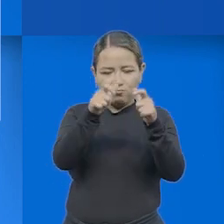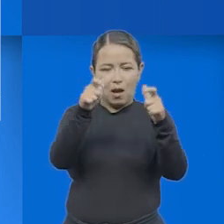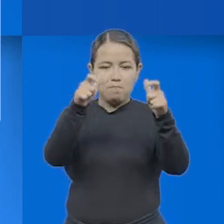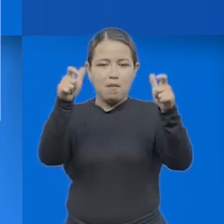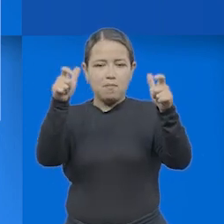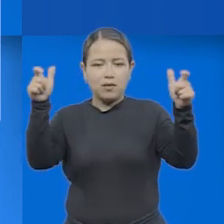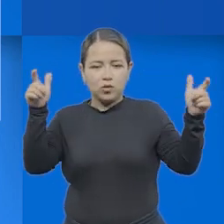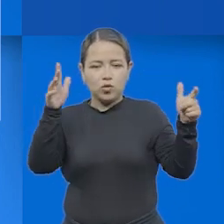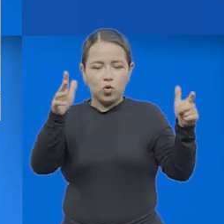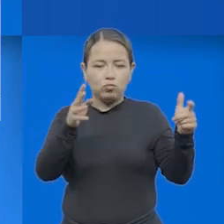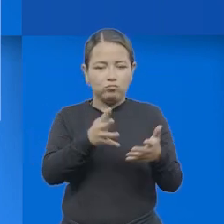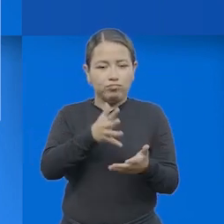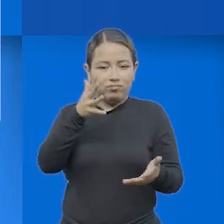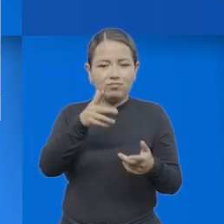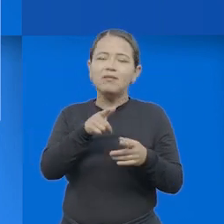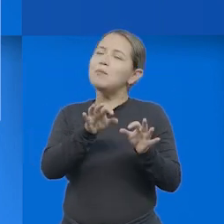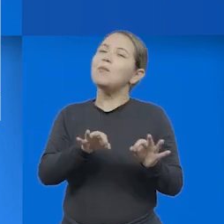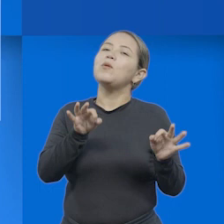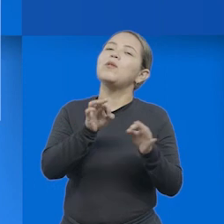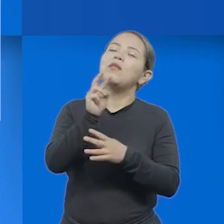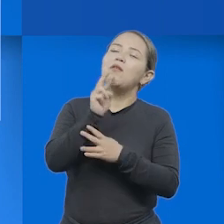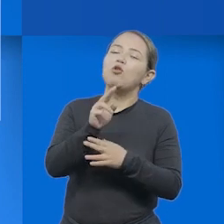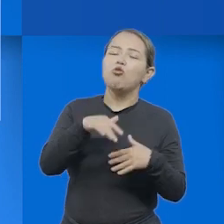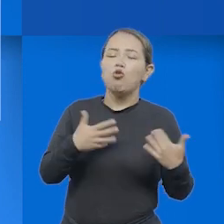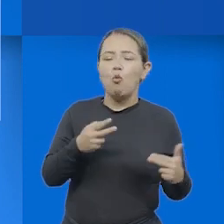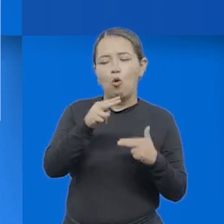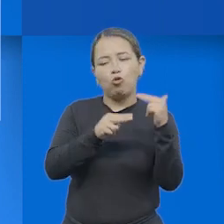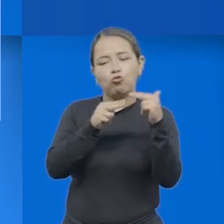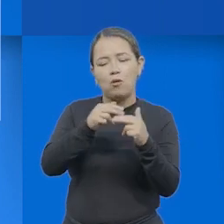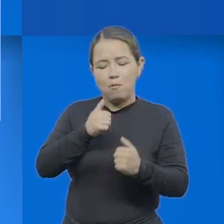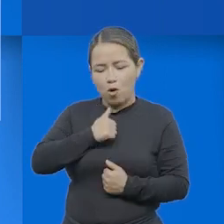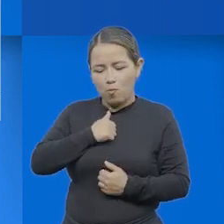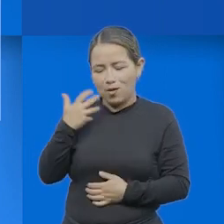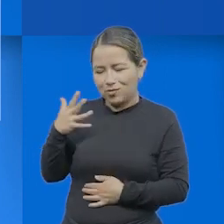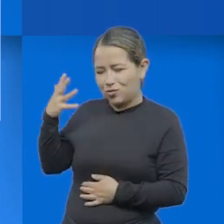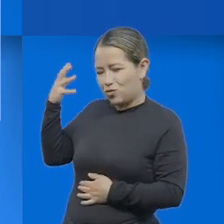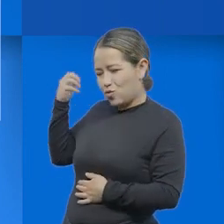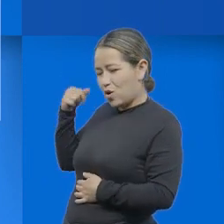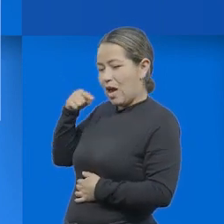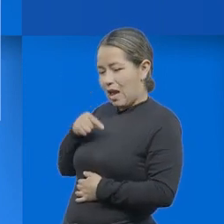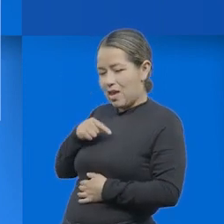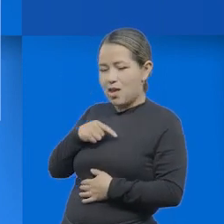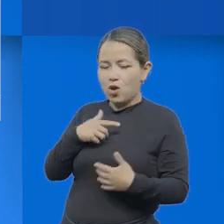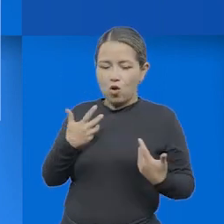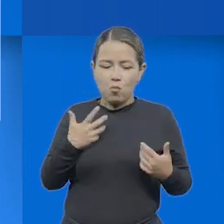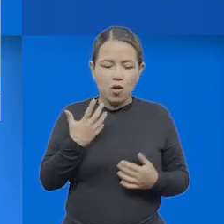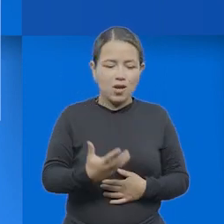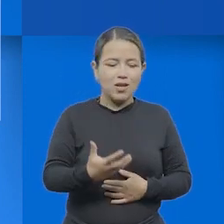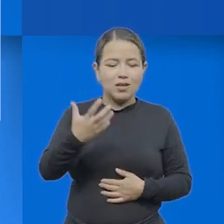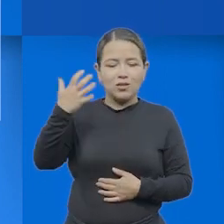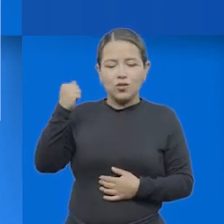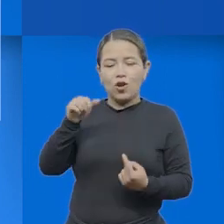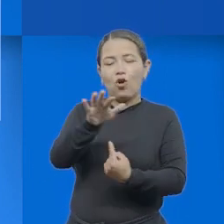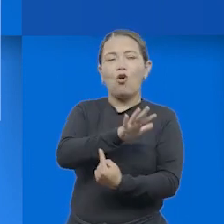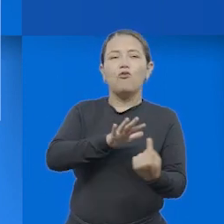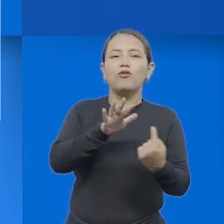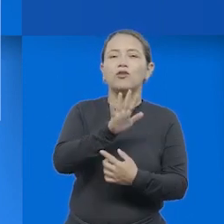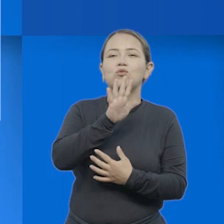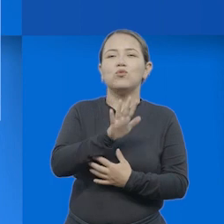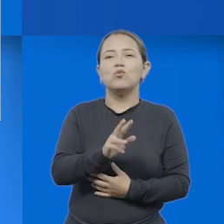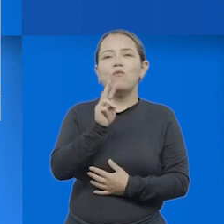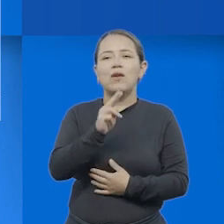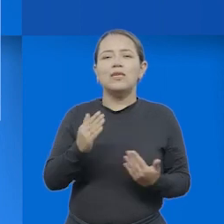competencia comunicativa y cómo construimos nuestra propia historia, se construye la historia de un